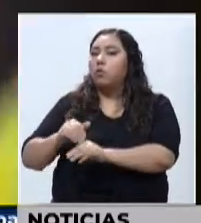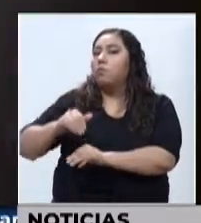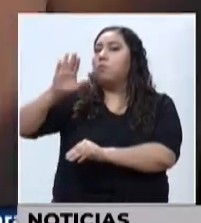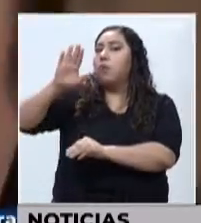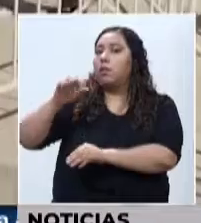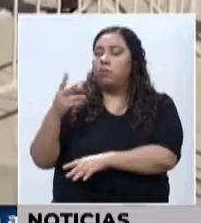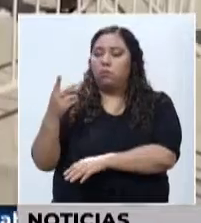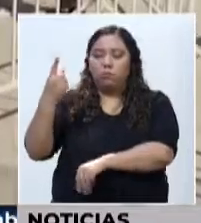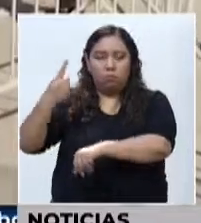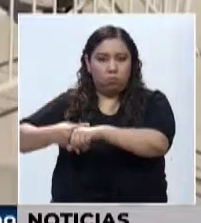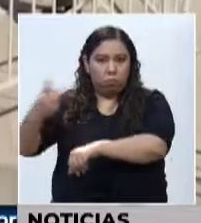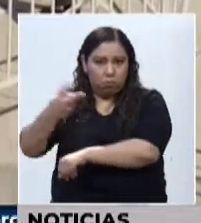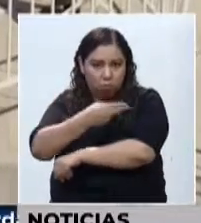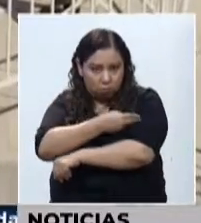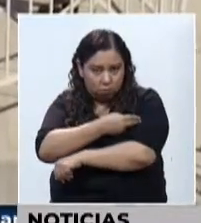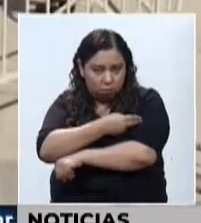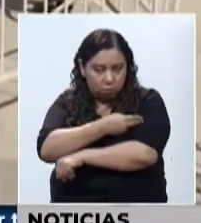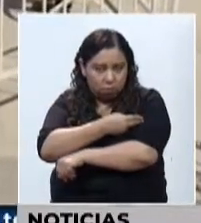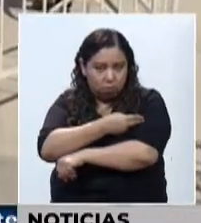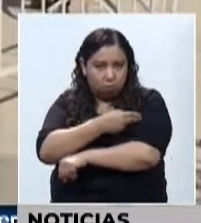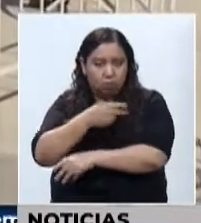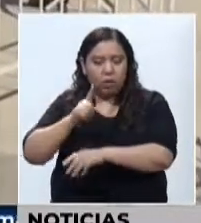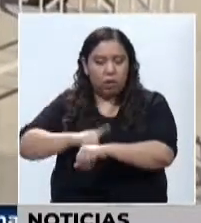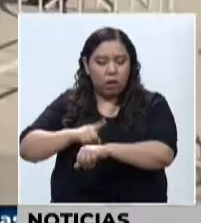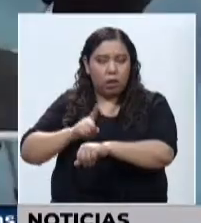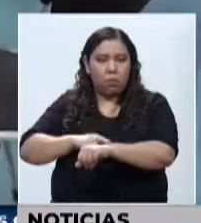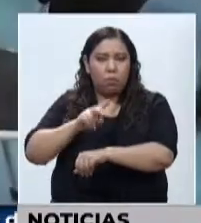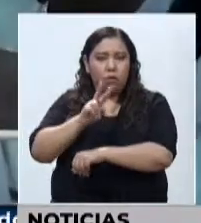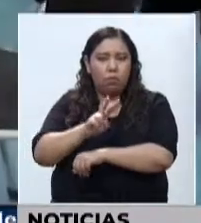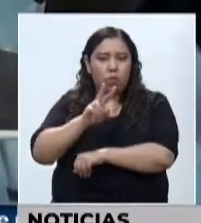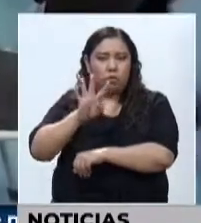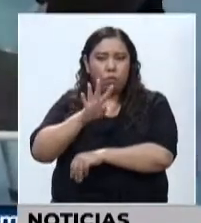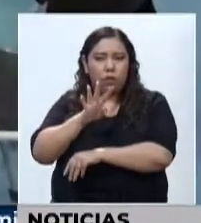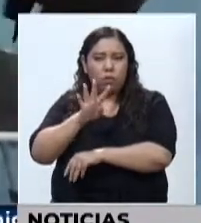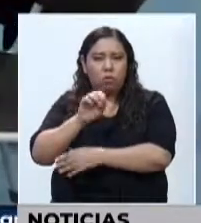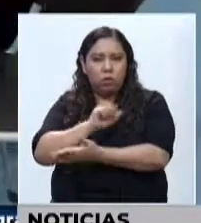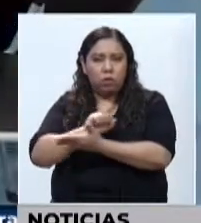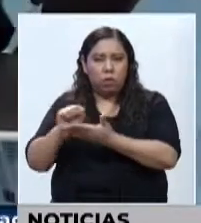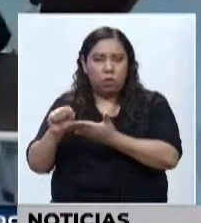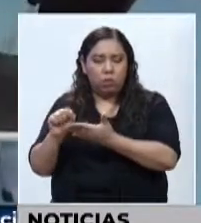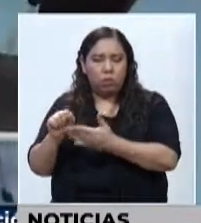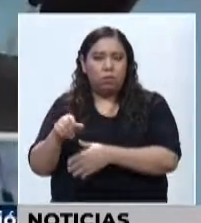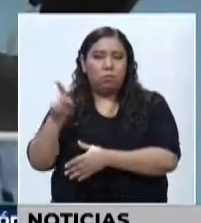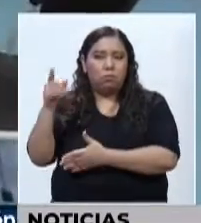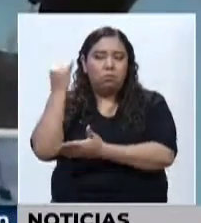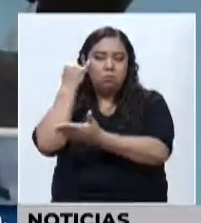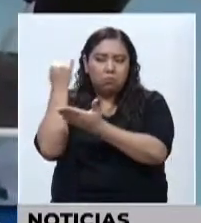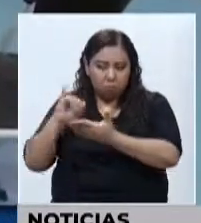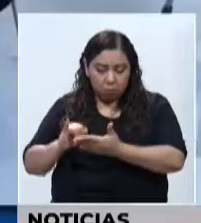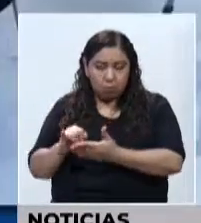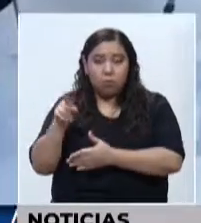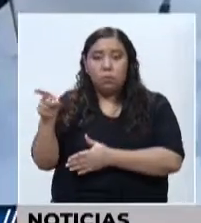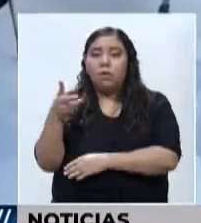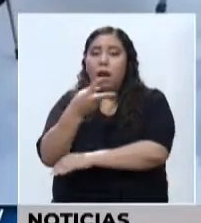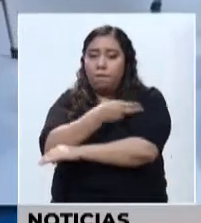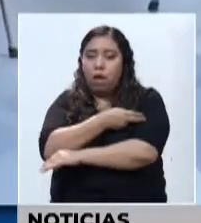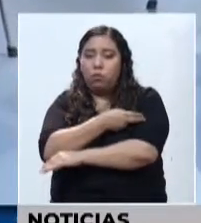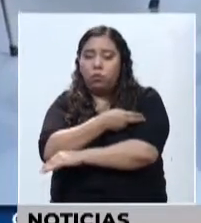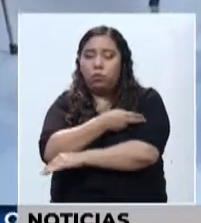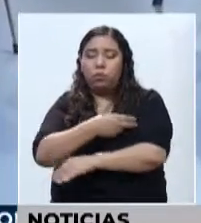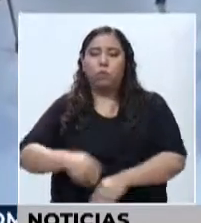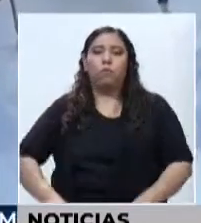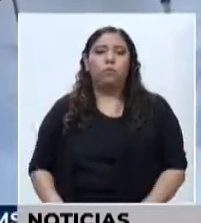deben de administrarse dos dosis con un intervalo de entre dos y cuatro semanas. Los estudios indican que la vacuna de Sinovac tiene una